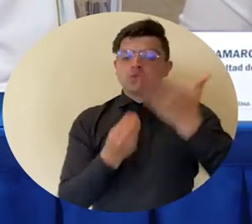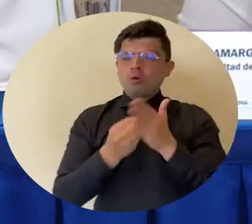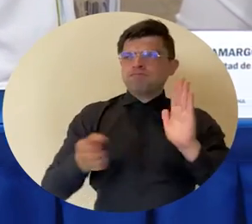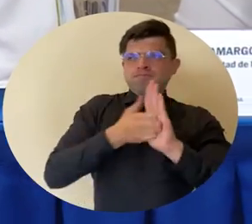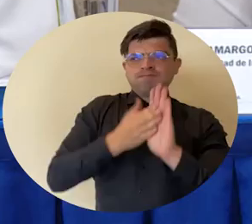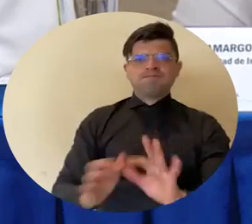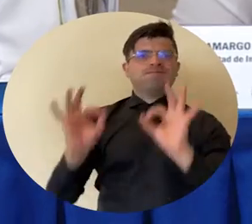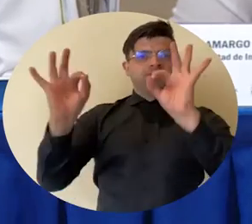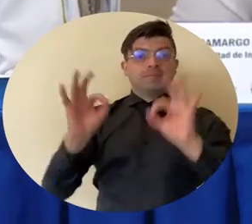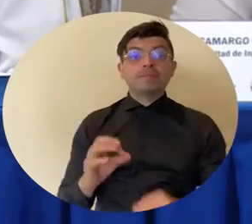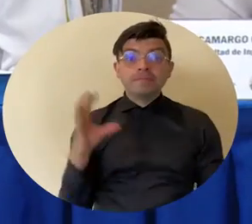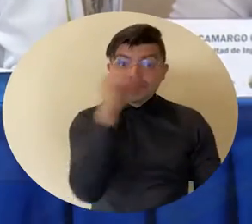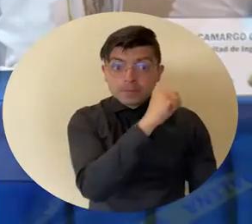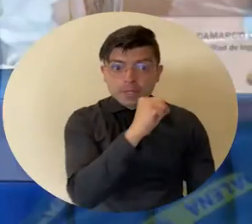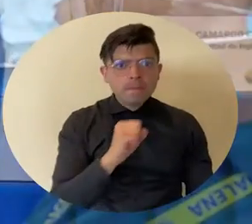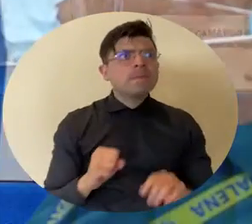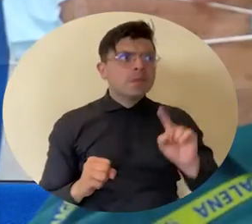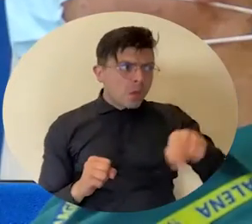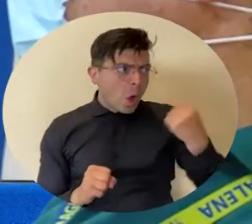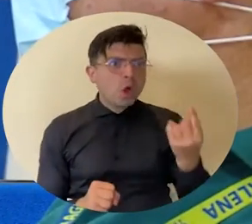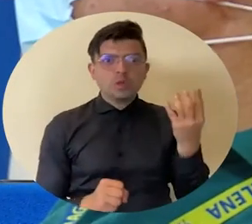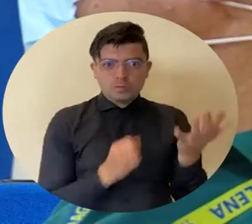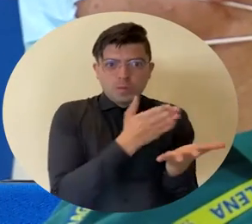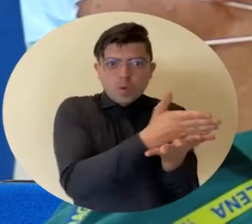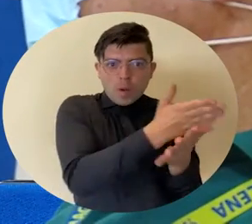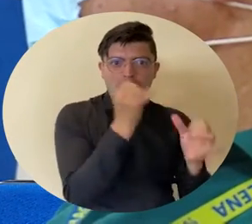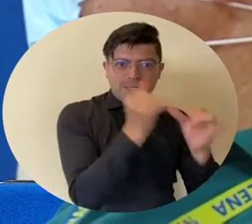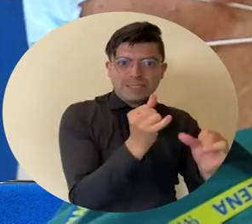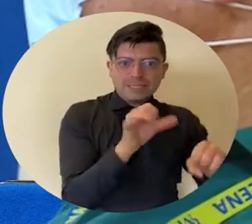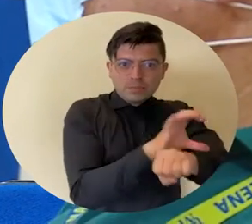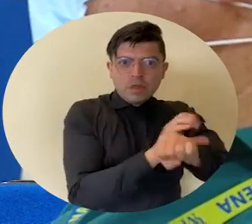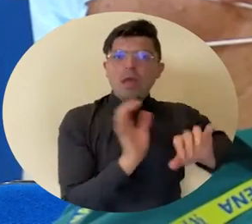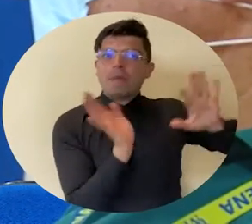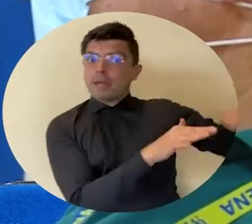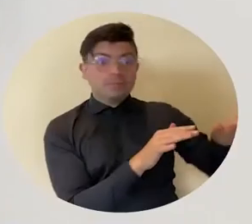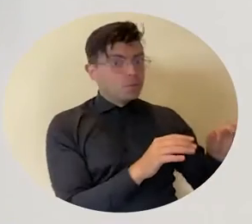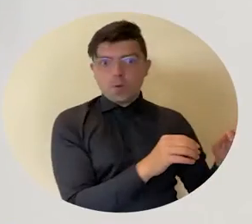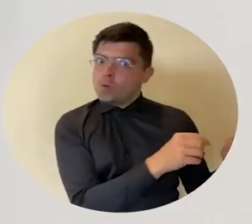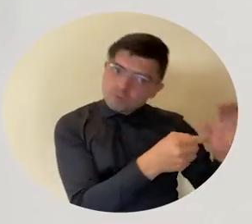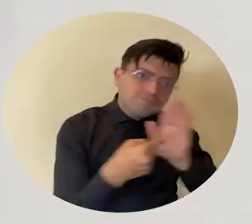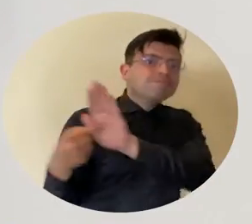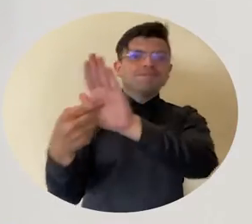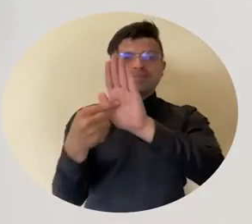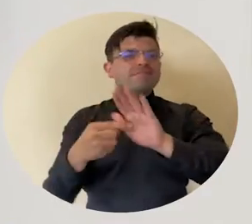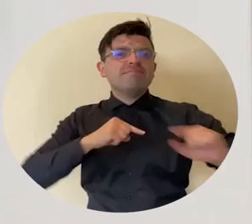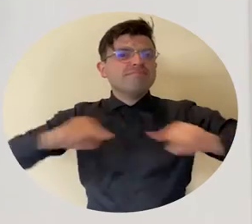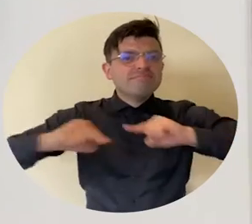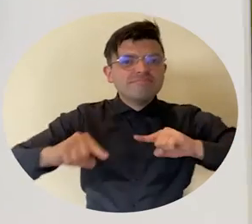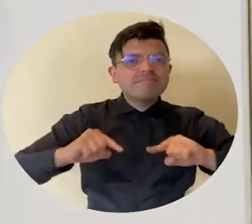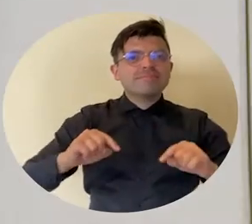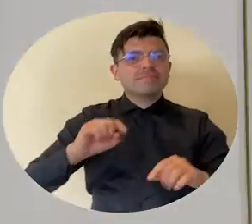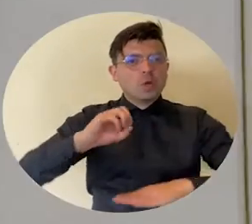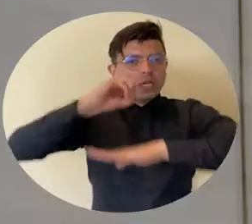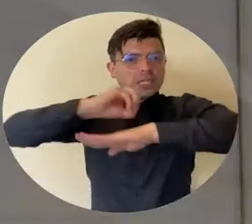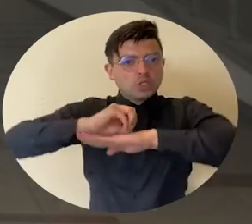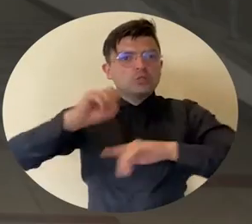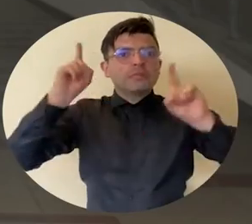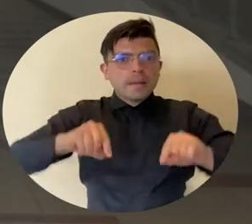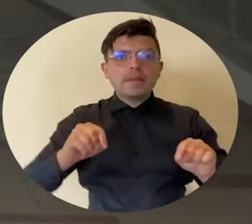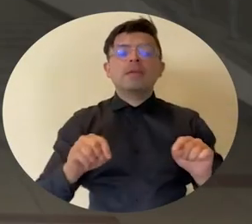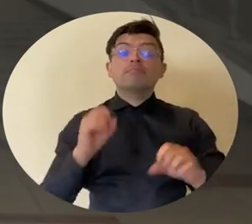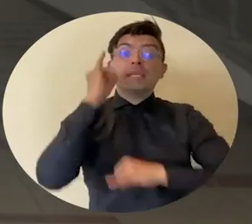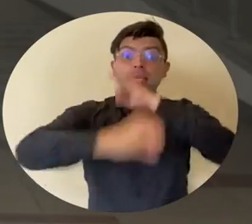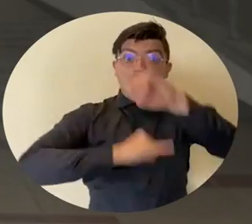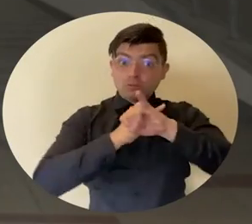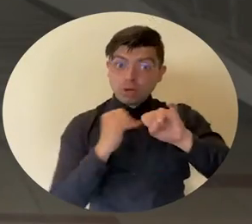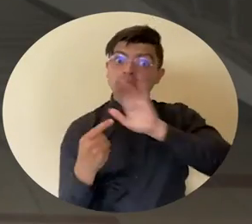todo el aporte del programa de ingeniería de sistemas en el ámbito de la gestión organizacional y naturalmente en la visibilidad internacional. Este proceso ha